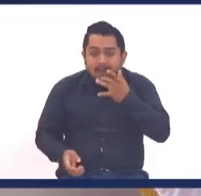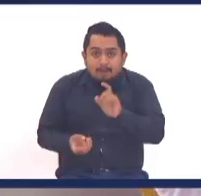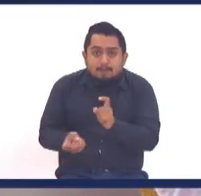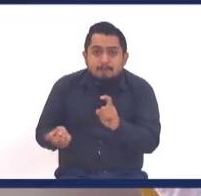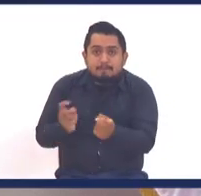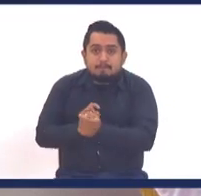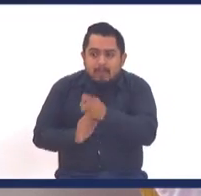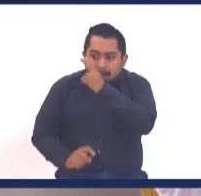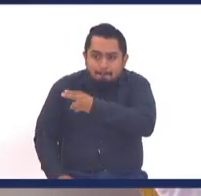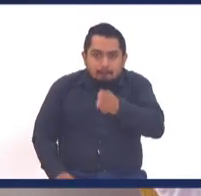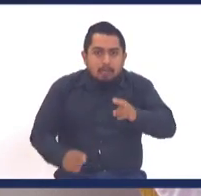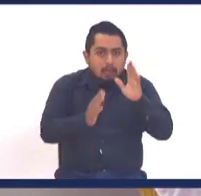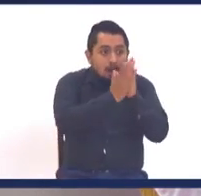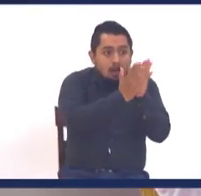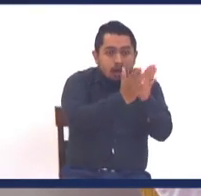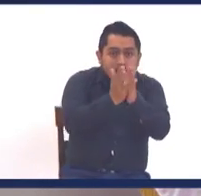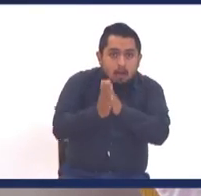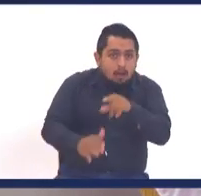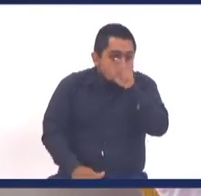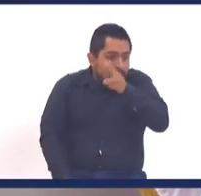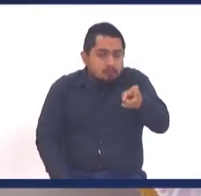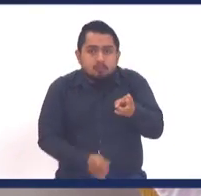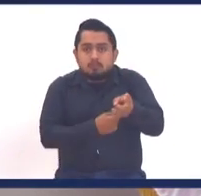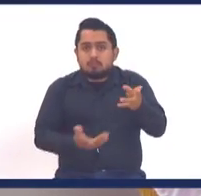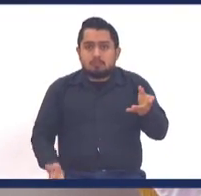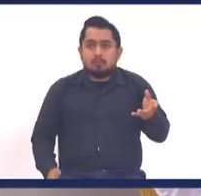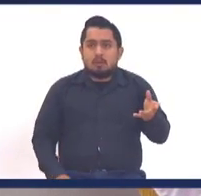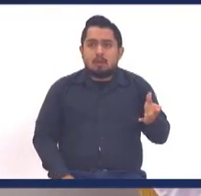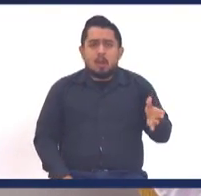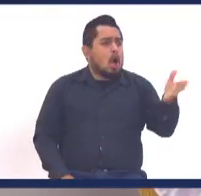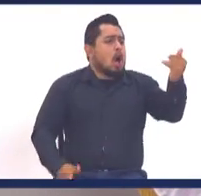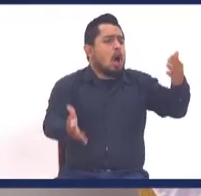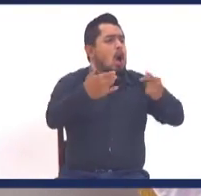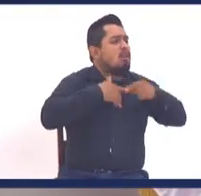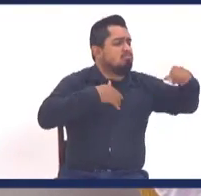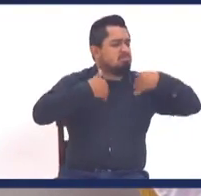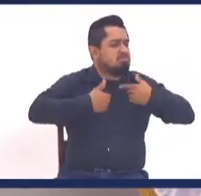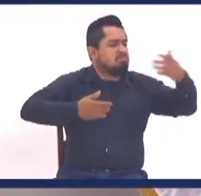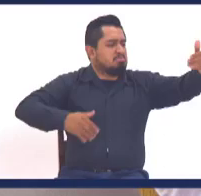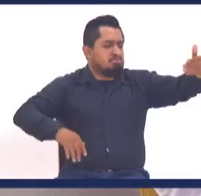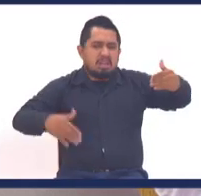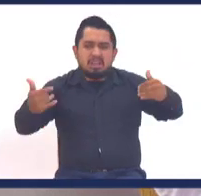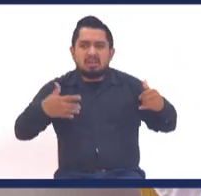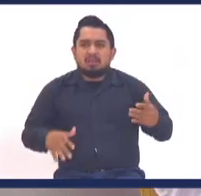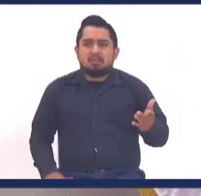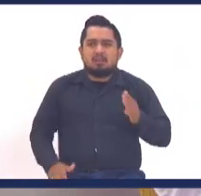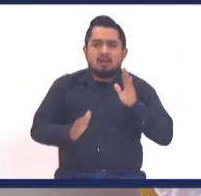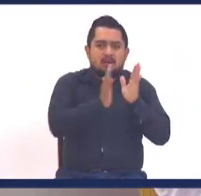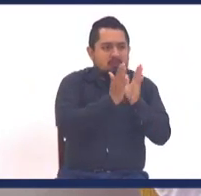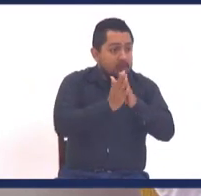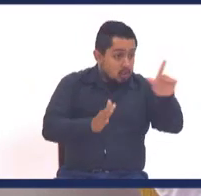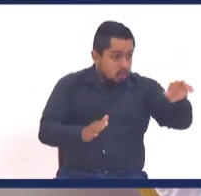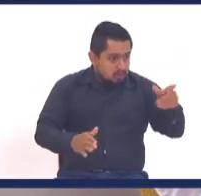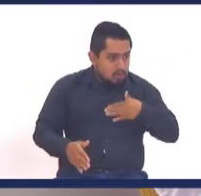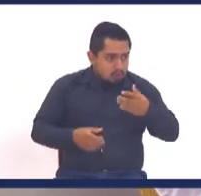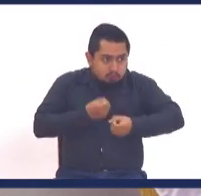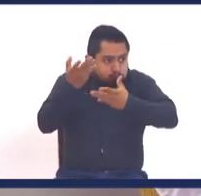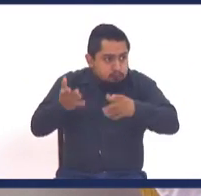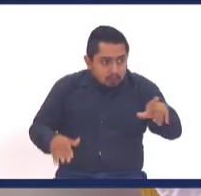esa es la religión. La religión en lugar de decirte, venid a mí los que estáis trabajados y cargados, ¿qué te dice? Te confesaste,